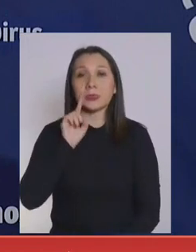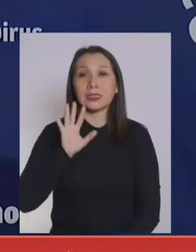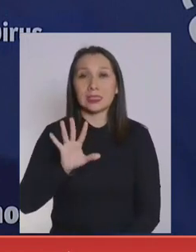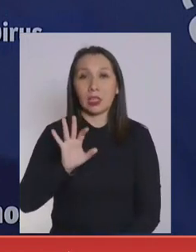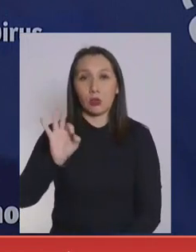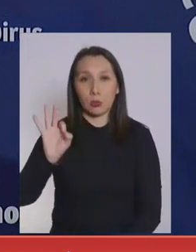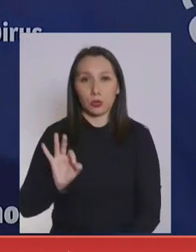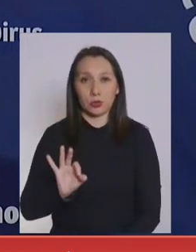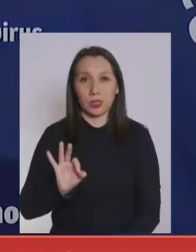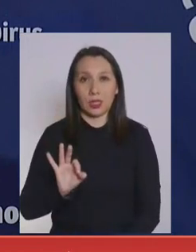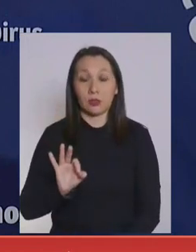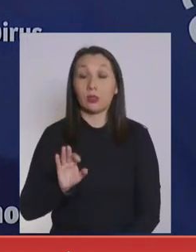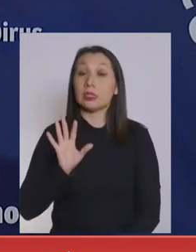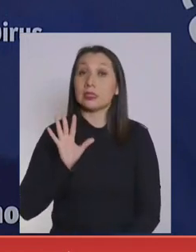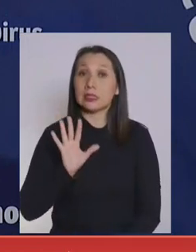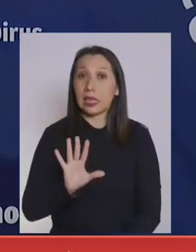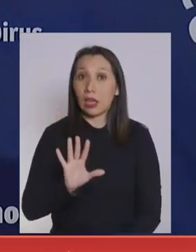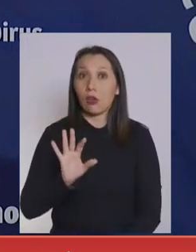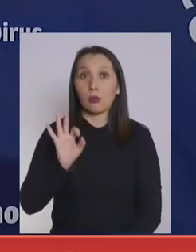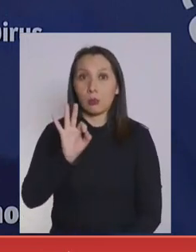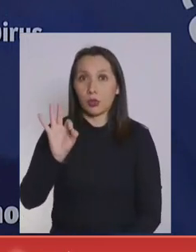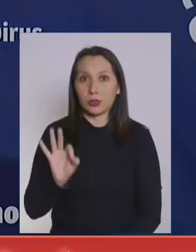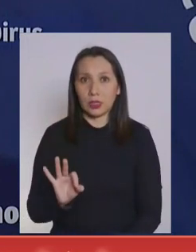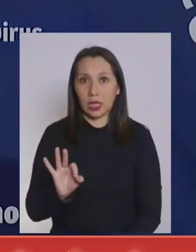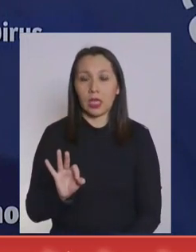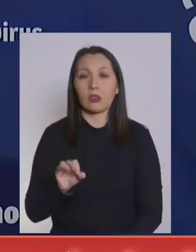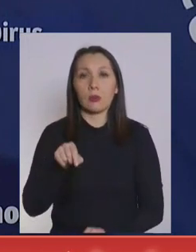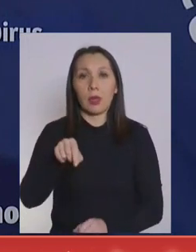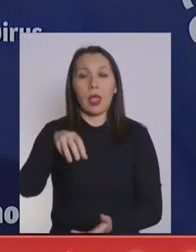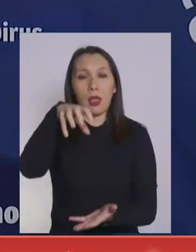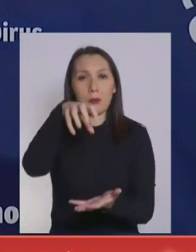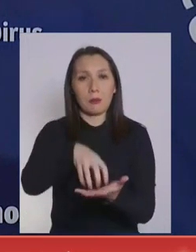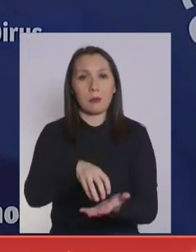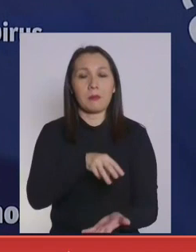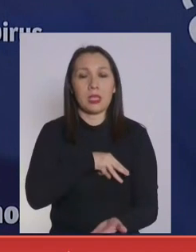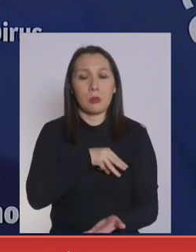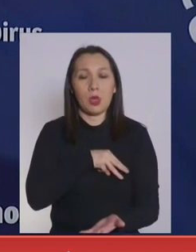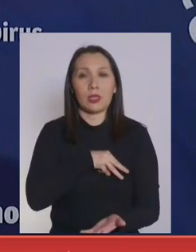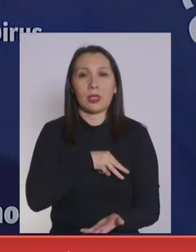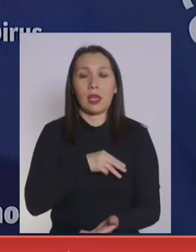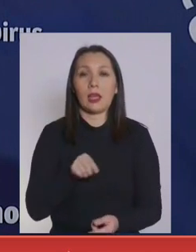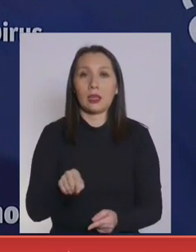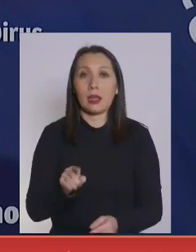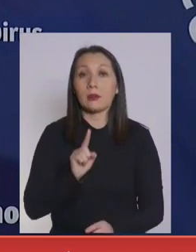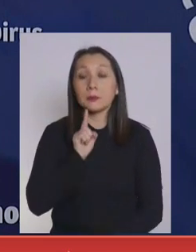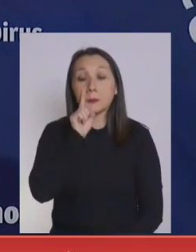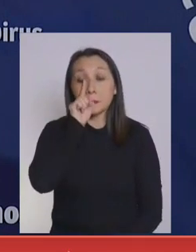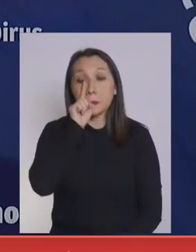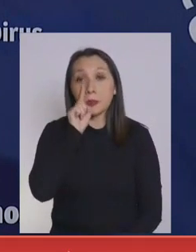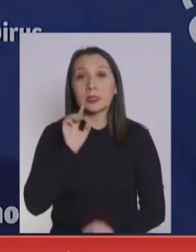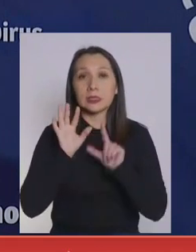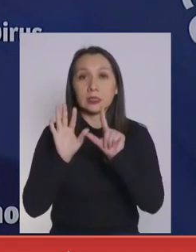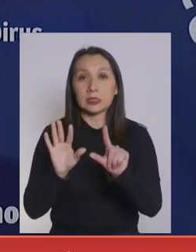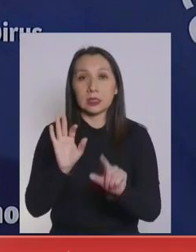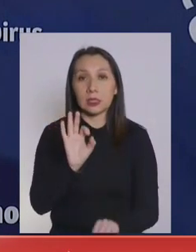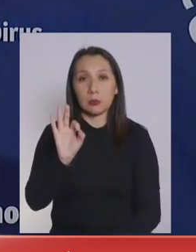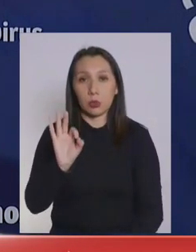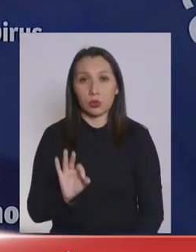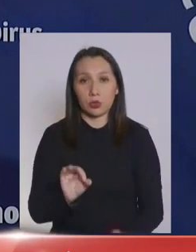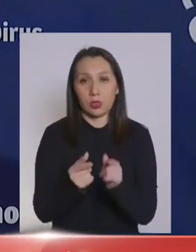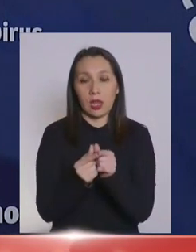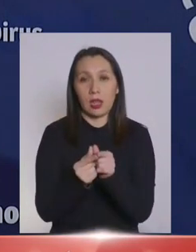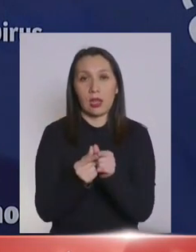5%, 5% para la región metropolitana y un APCR de 7%